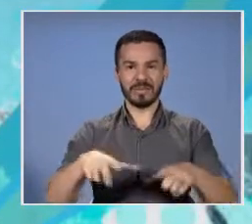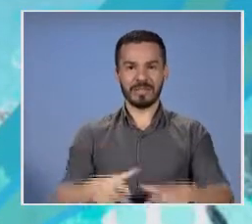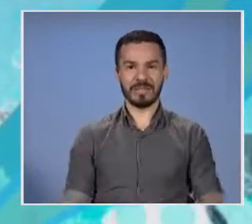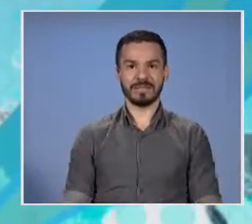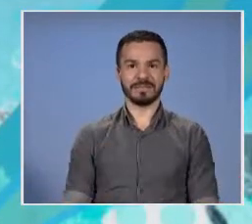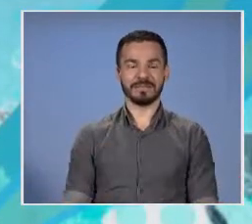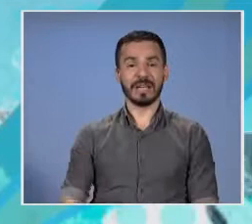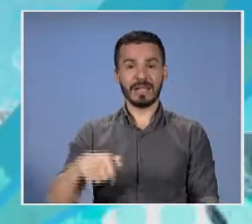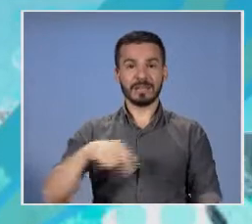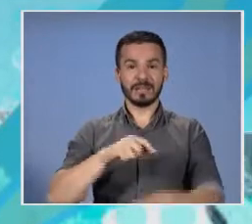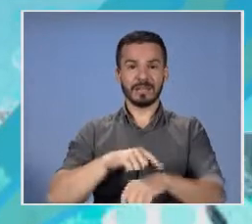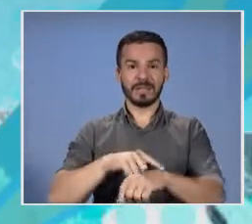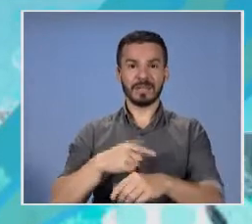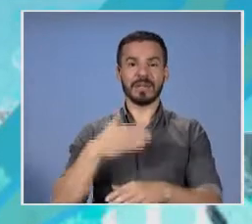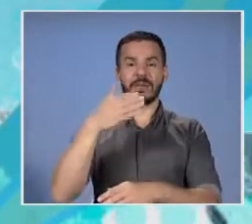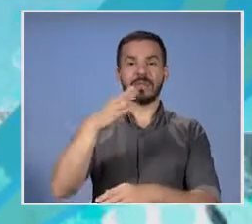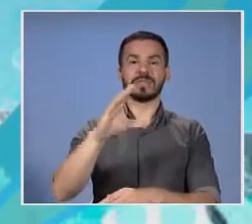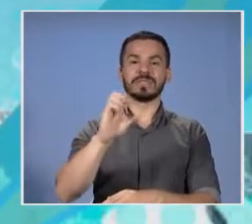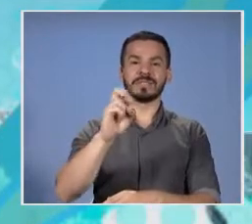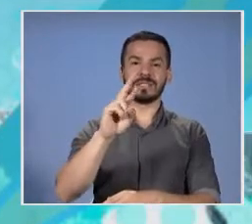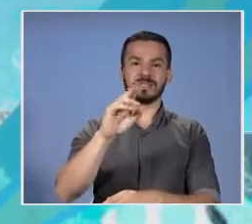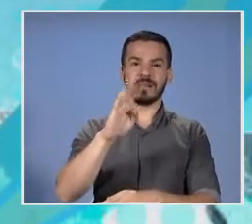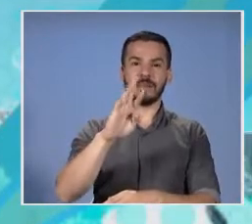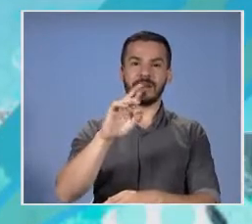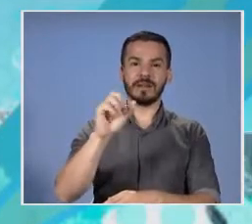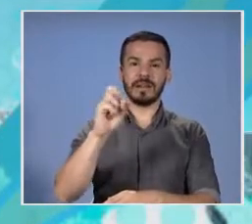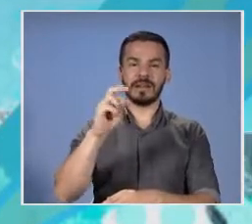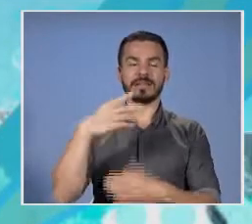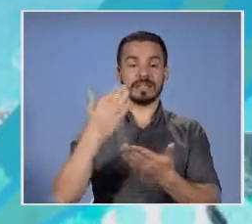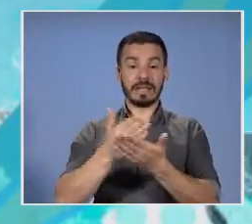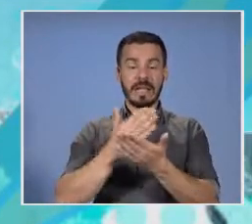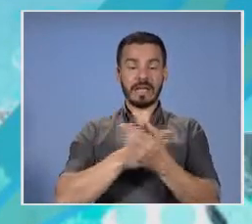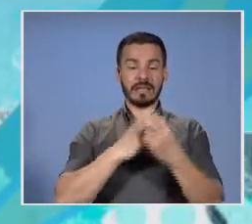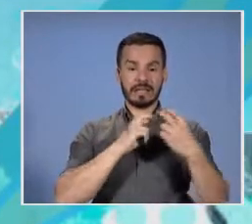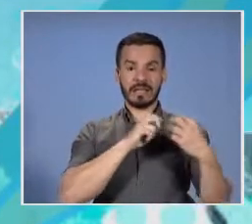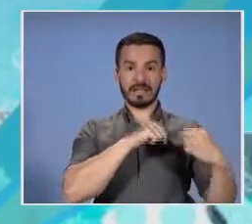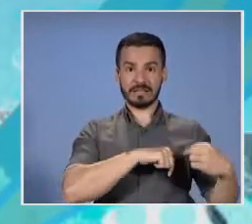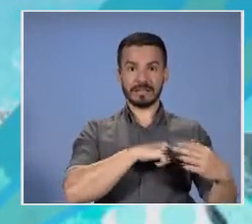en este instante con nuestro compañero César Barrantes, antes de continuar en el análisis acá en nuestro estudio central.